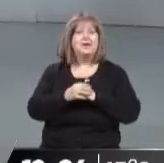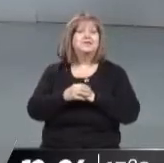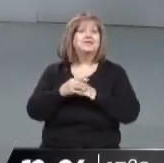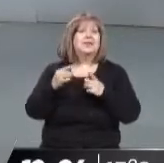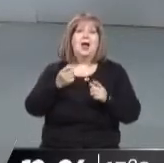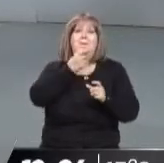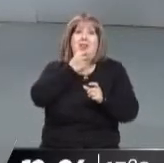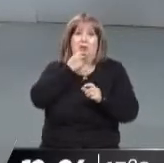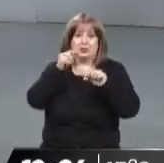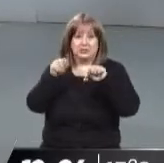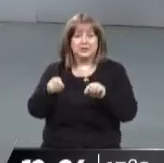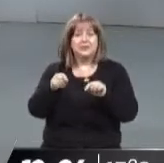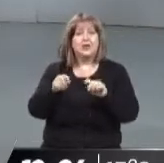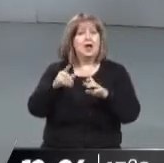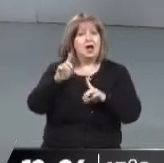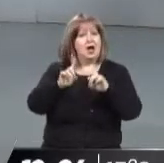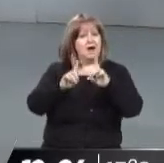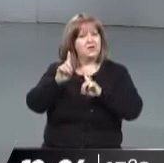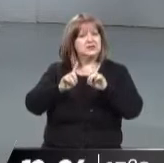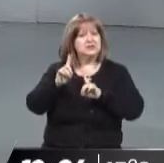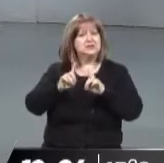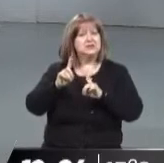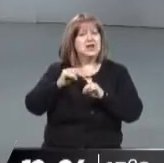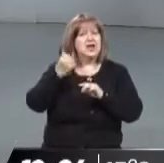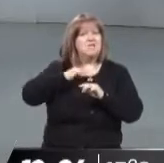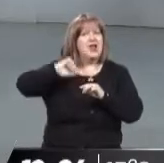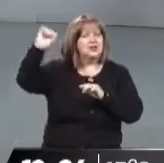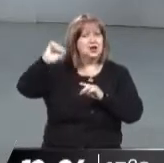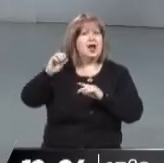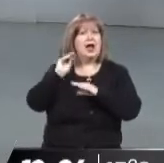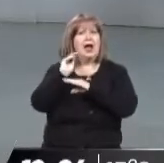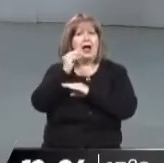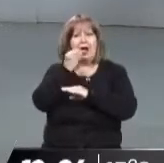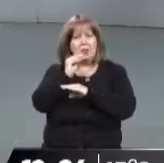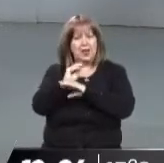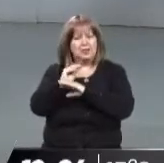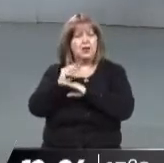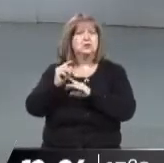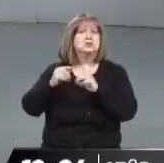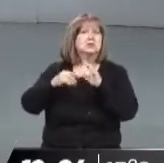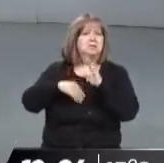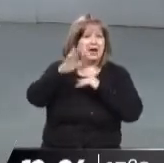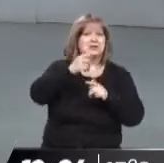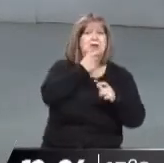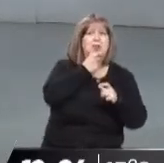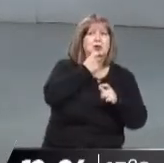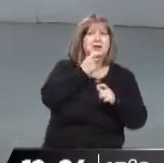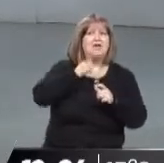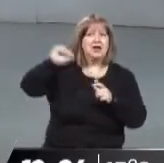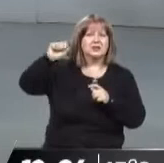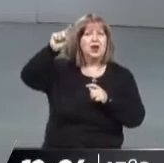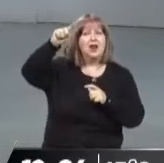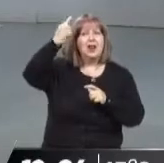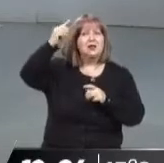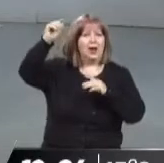Que digamos otro punto más, suele tener un componente de inflación de alimentos más alto que el nacional, por lo menos a lo largo del último año. Exactamente. Y hablando del